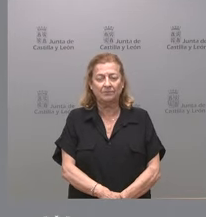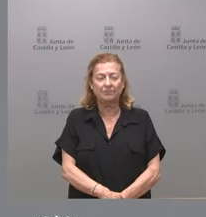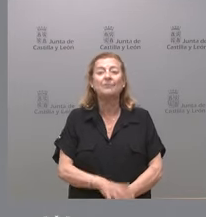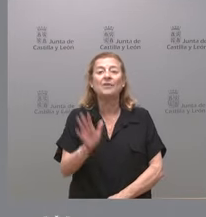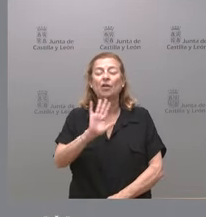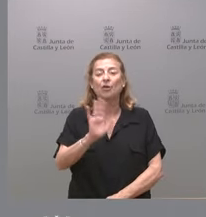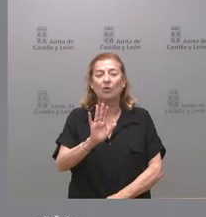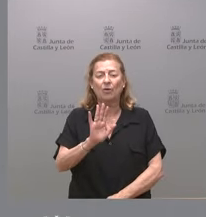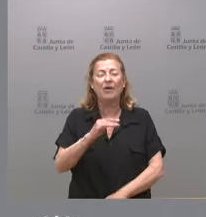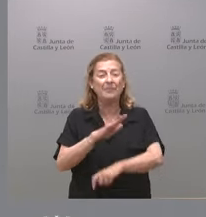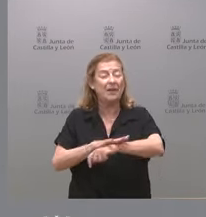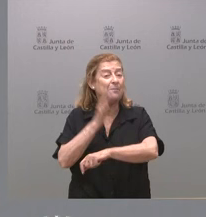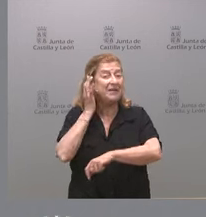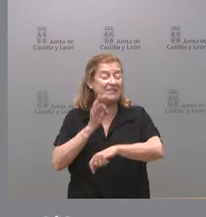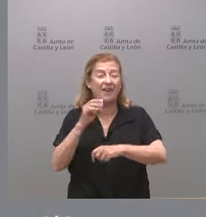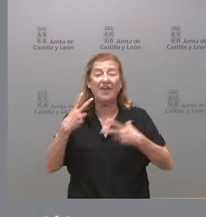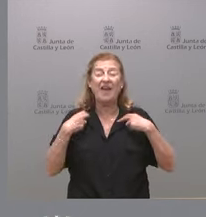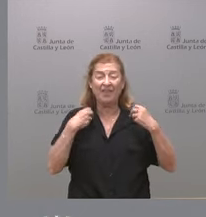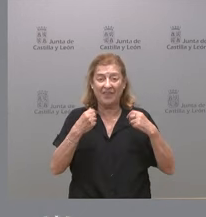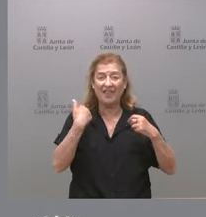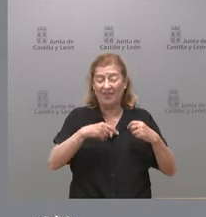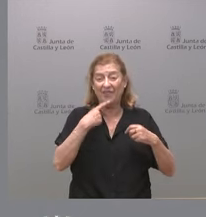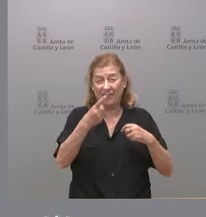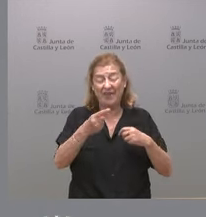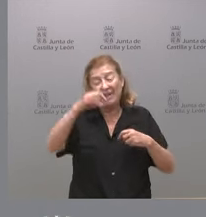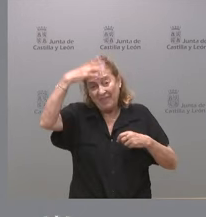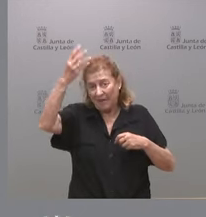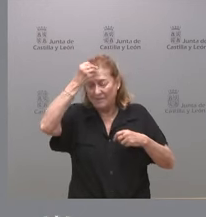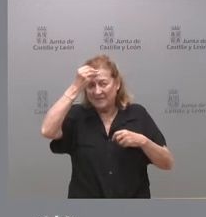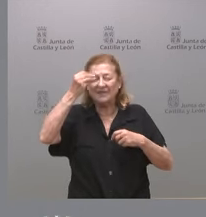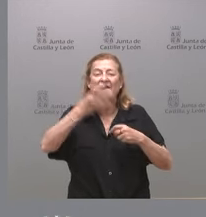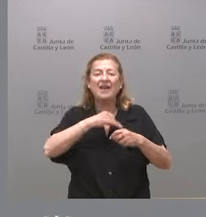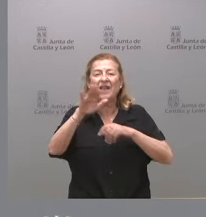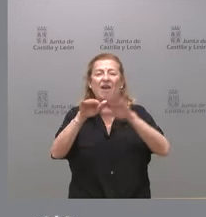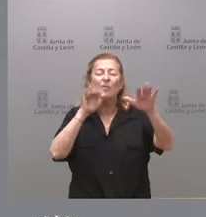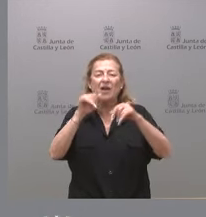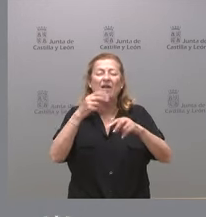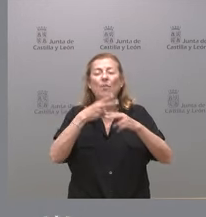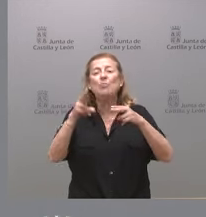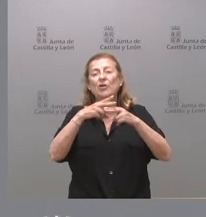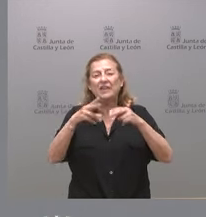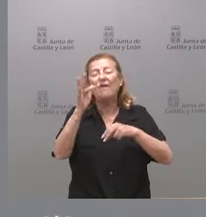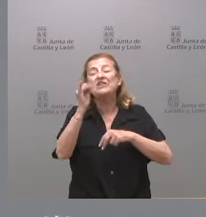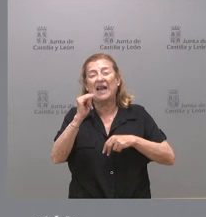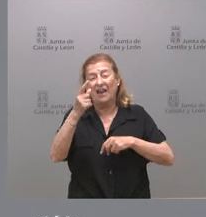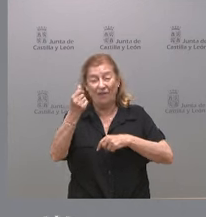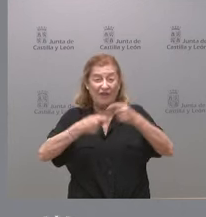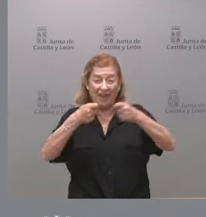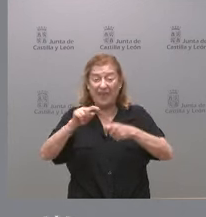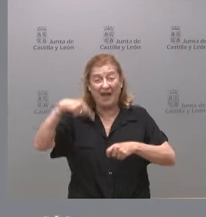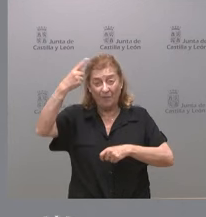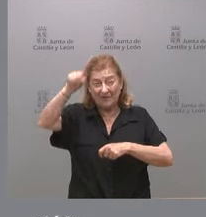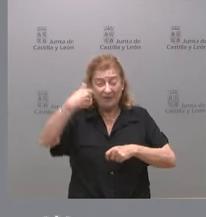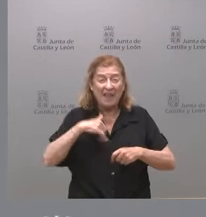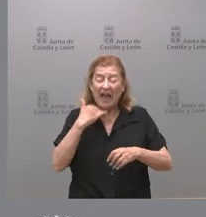Hola la ministra de Hacienda ha comunicado o tiene la intención de convocar el Consejo de Política Fiscal y Financiera el mes que viene yo no sé si ya han